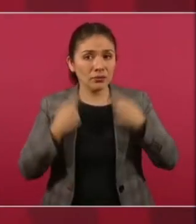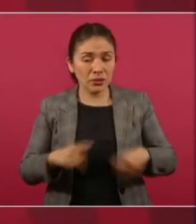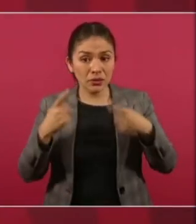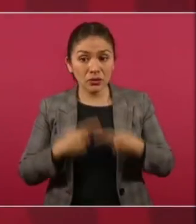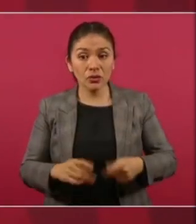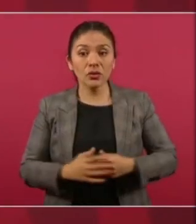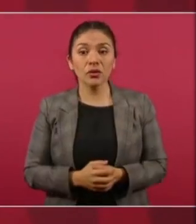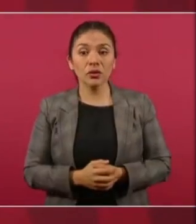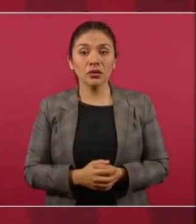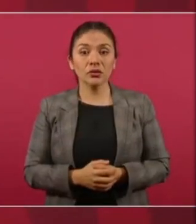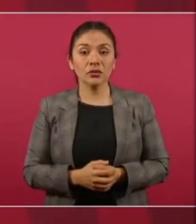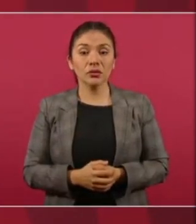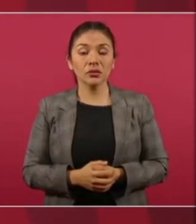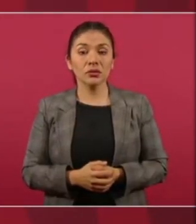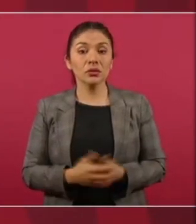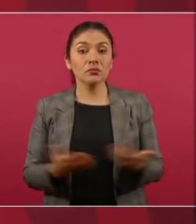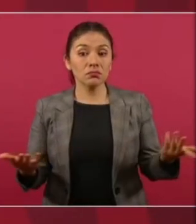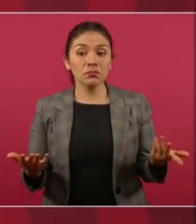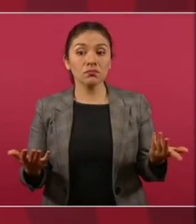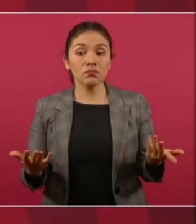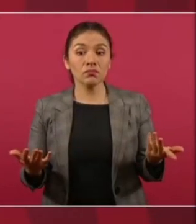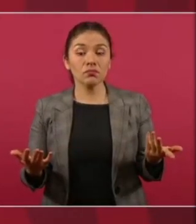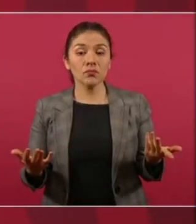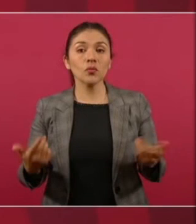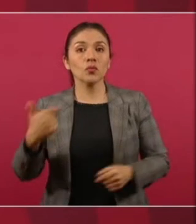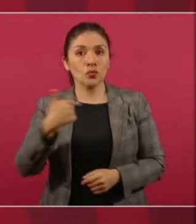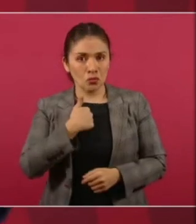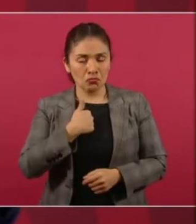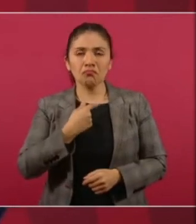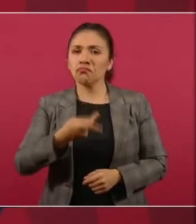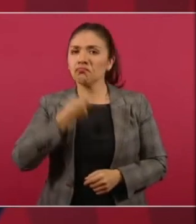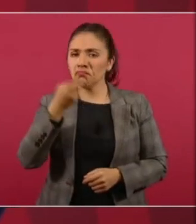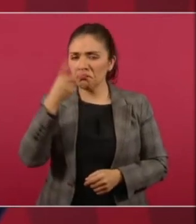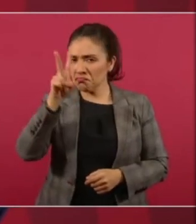sí, y puedo garantizar